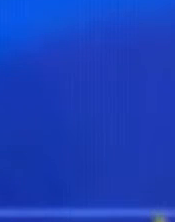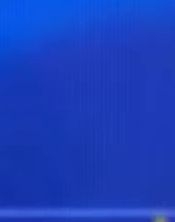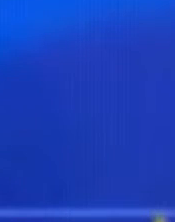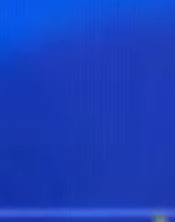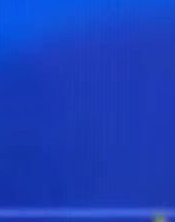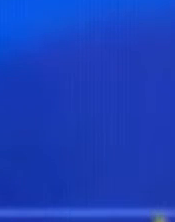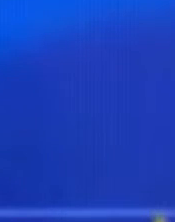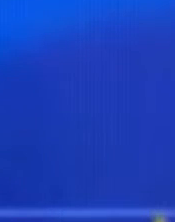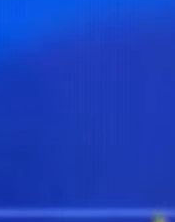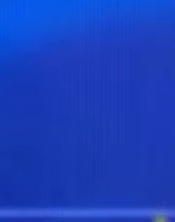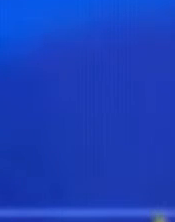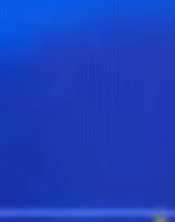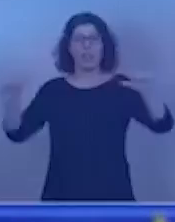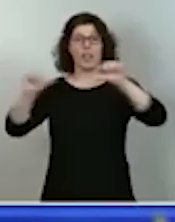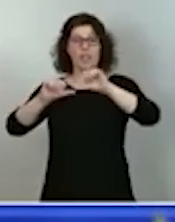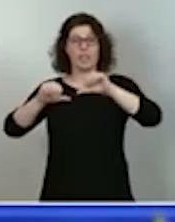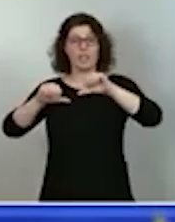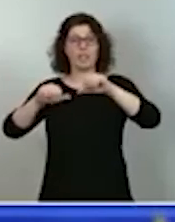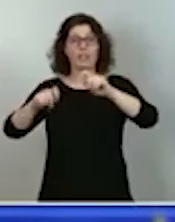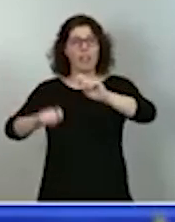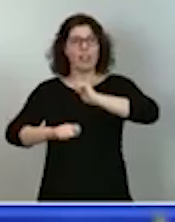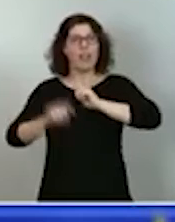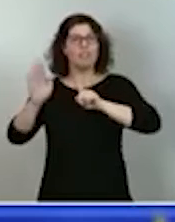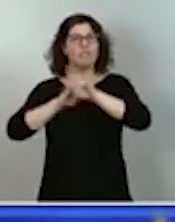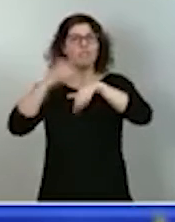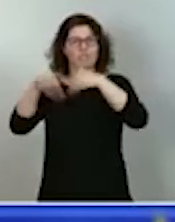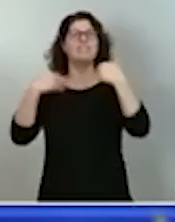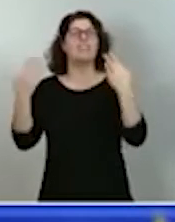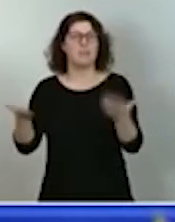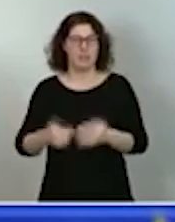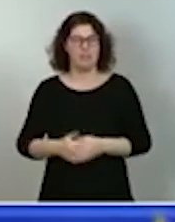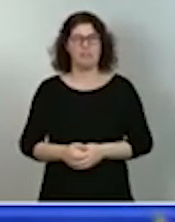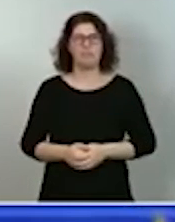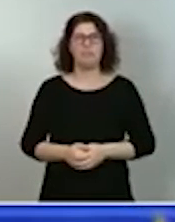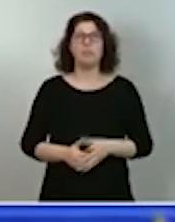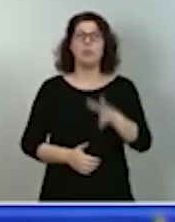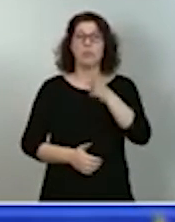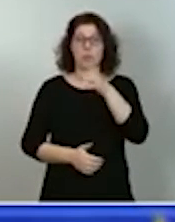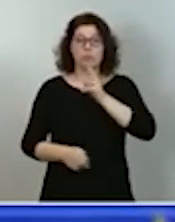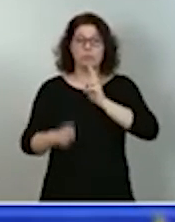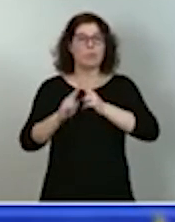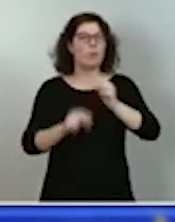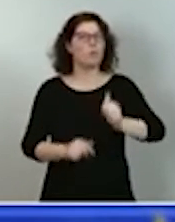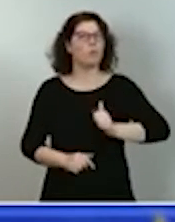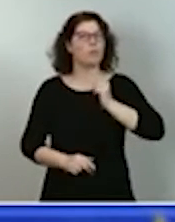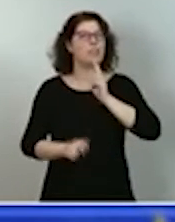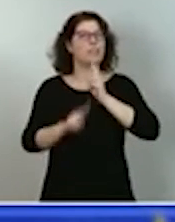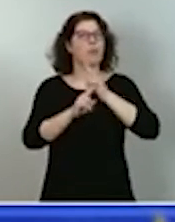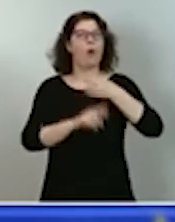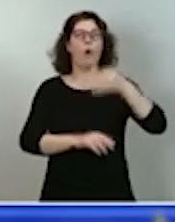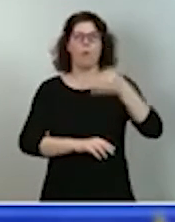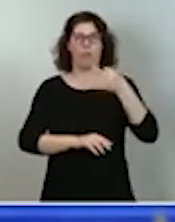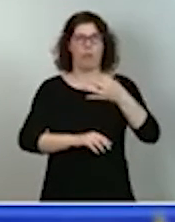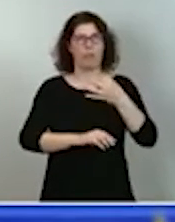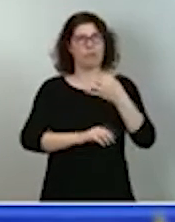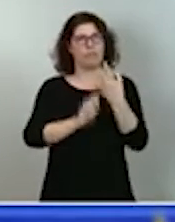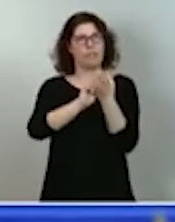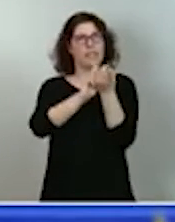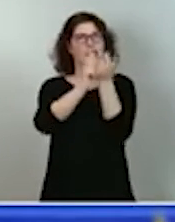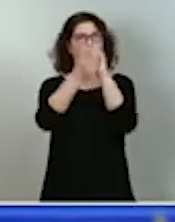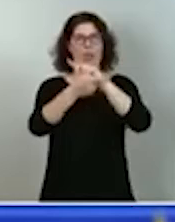progreso. Lo traen porque son una oportunidad y una obligación de hacer cambio, de producir transformaciones.